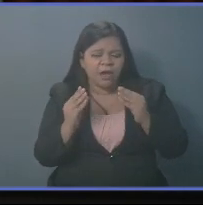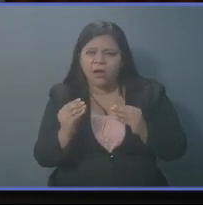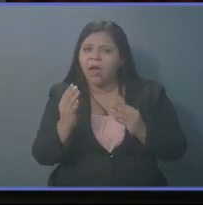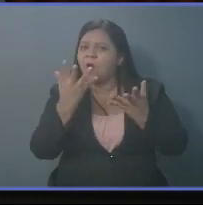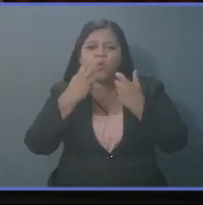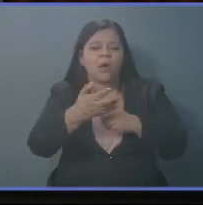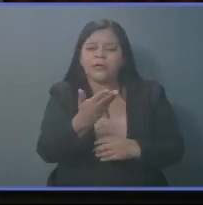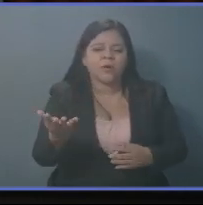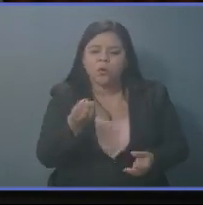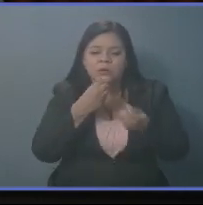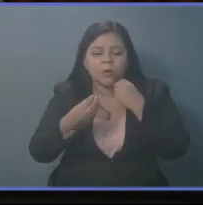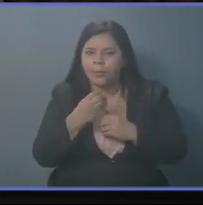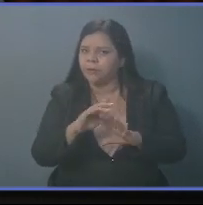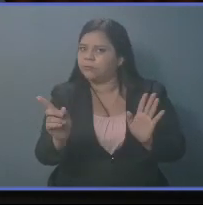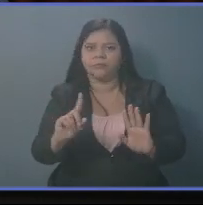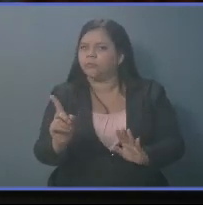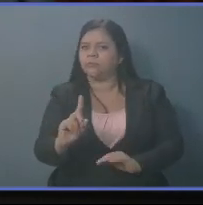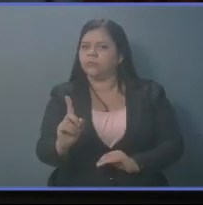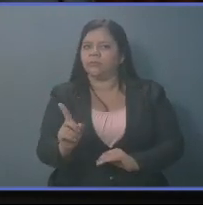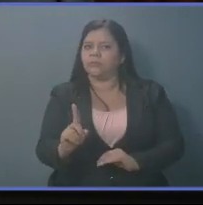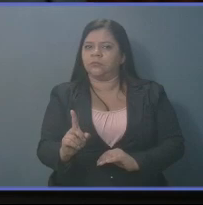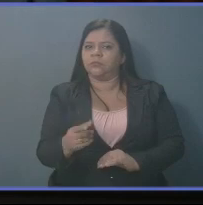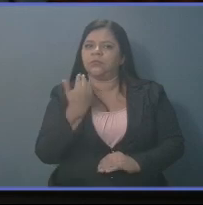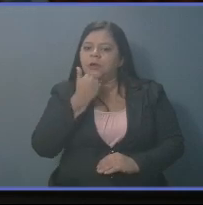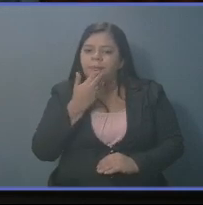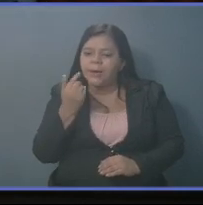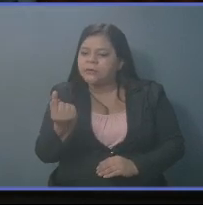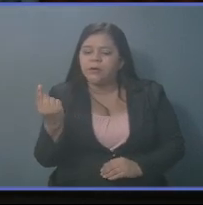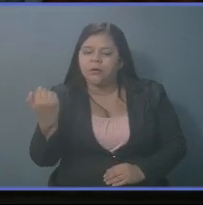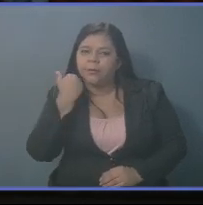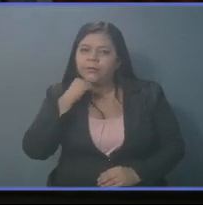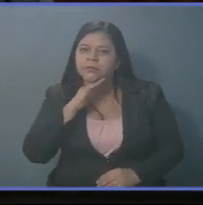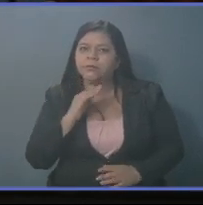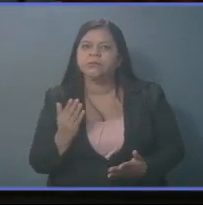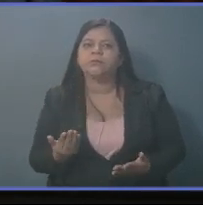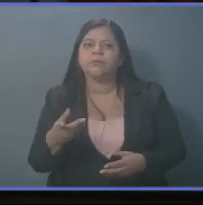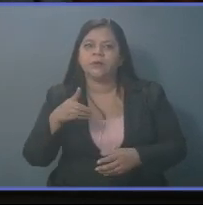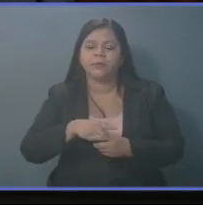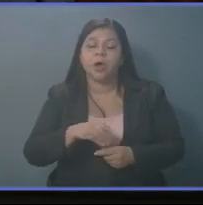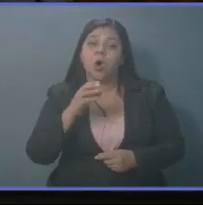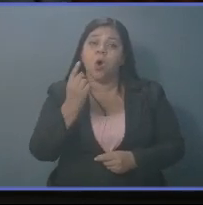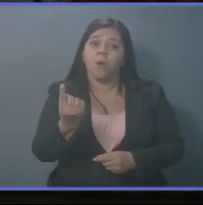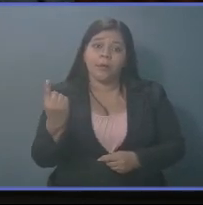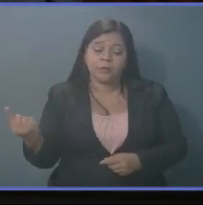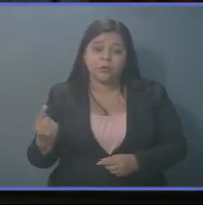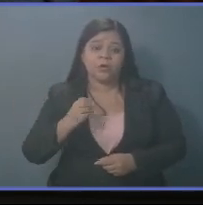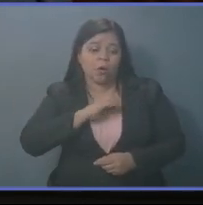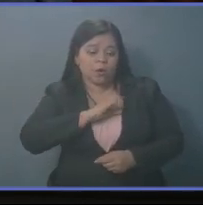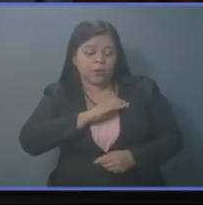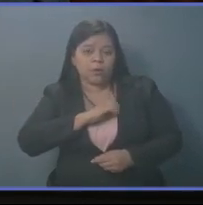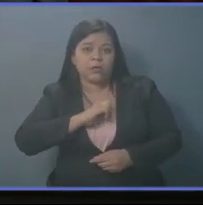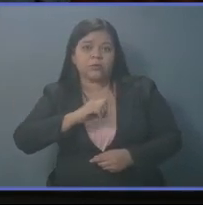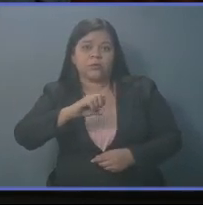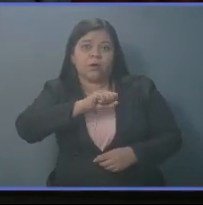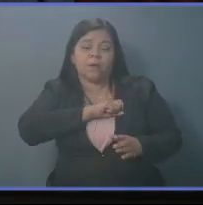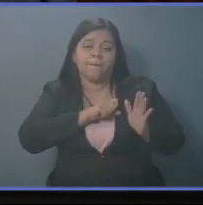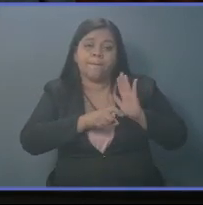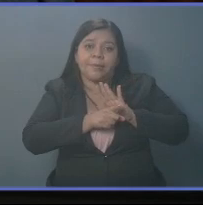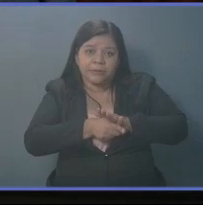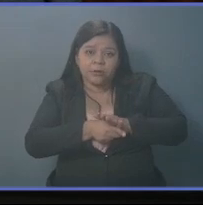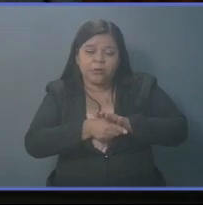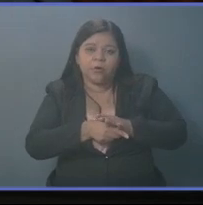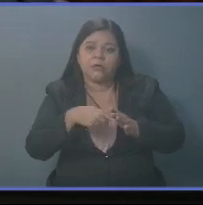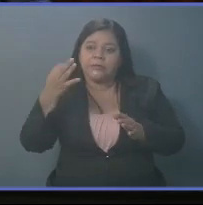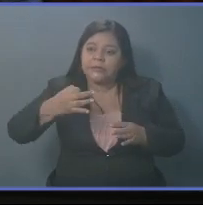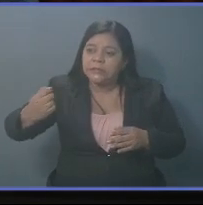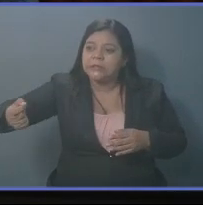cualquier tipo de comida. ¿Qué pasa con ellos? Con los hipertensos. Con los que tienen que recibir su